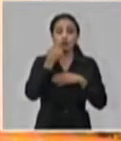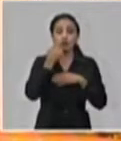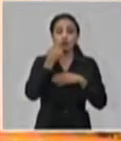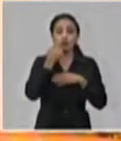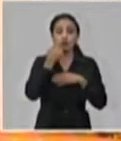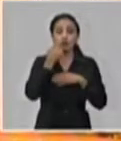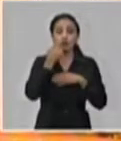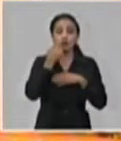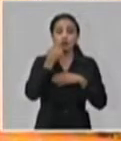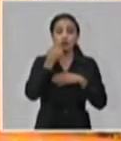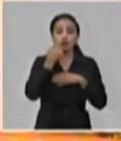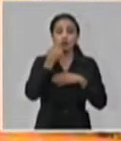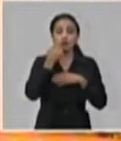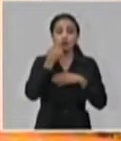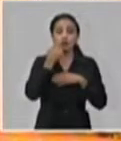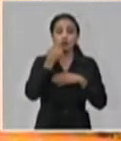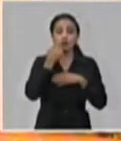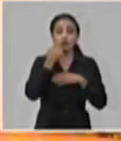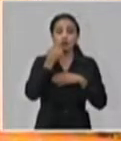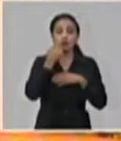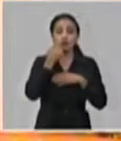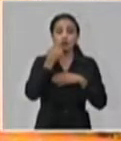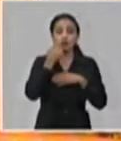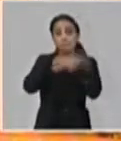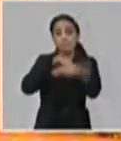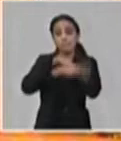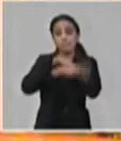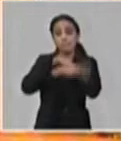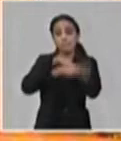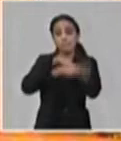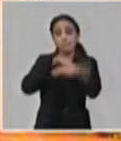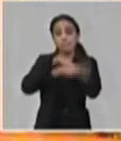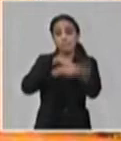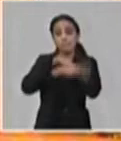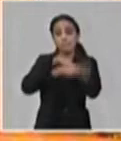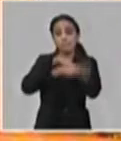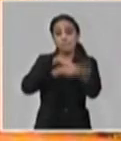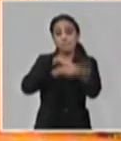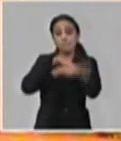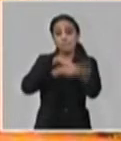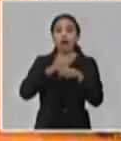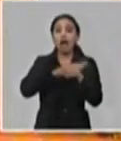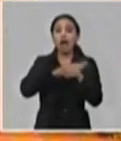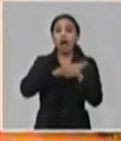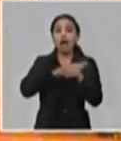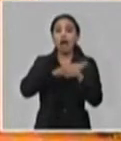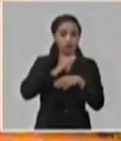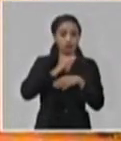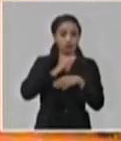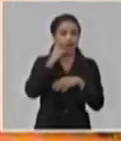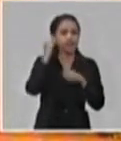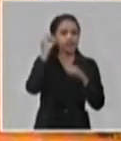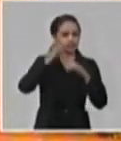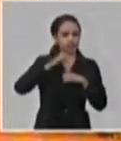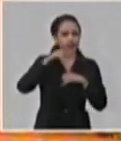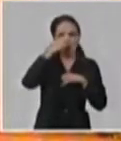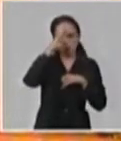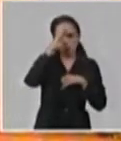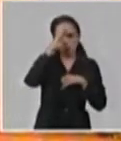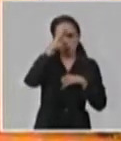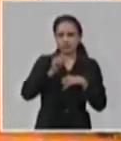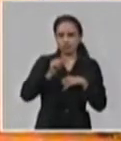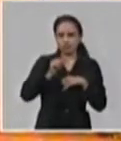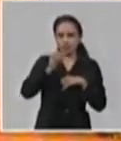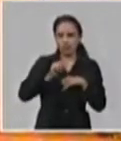que puedan venir de los países donde hay transmisión. Esa información anticipada se conoce, es decir, por lo tanto a esas personas sí le damos